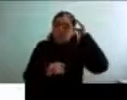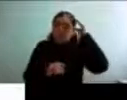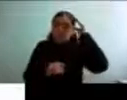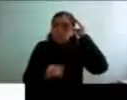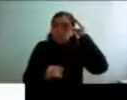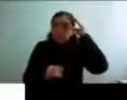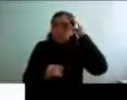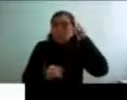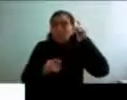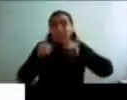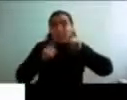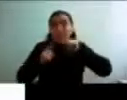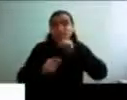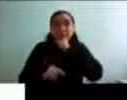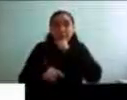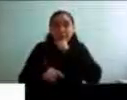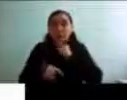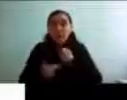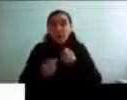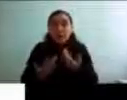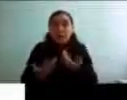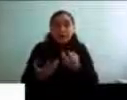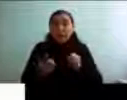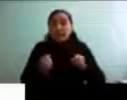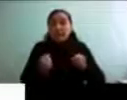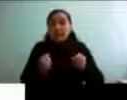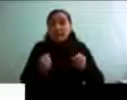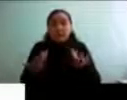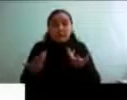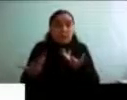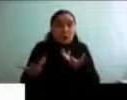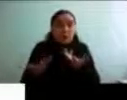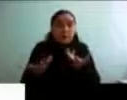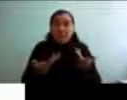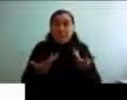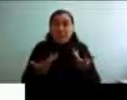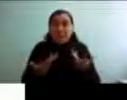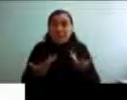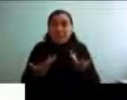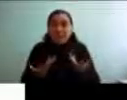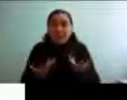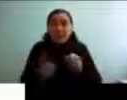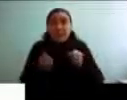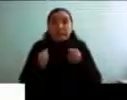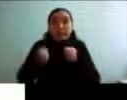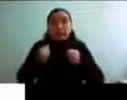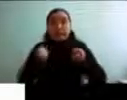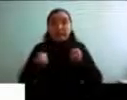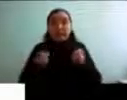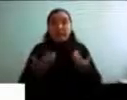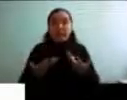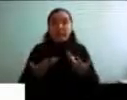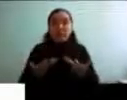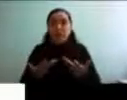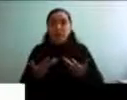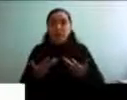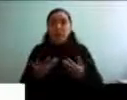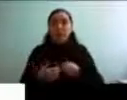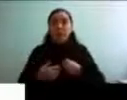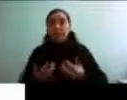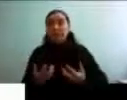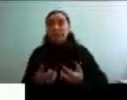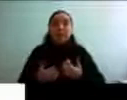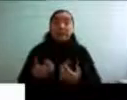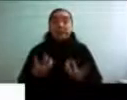a la gente mayor nos ponen un poquito como en, ¿no?, un poquito nerviosos, digamos, ¿no?, un poquito alterados. Hoy